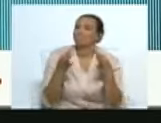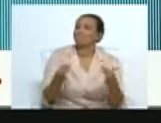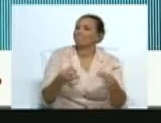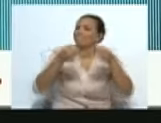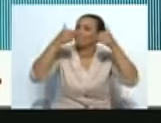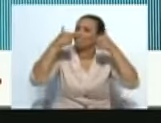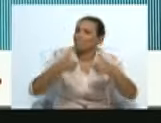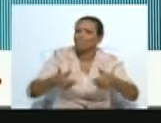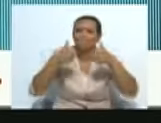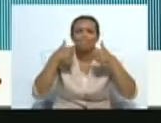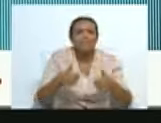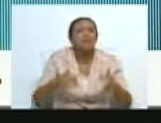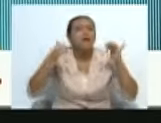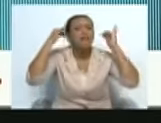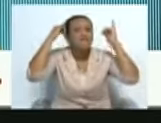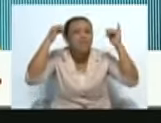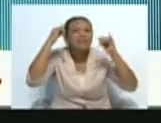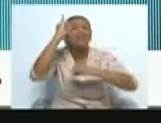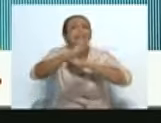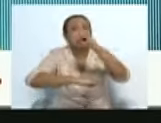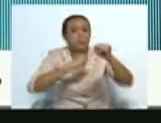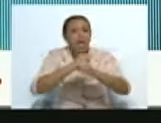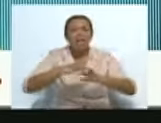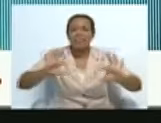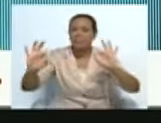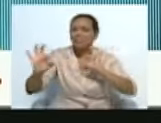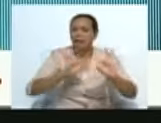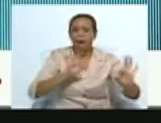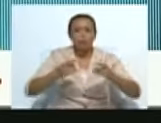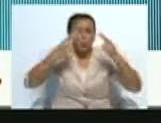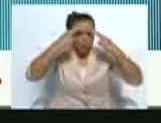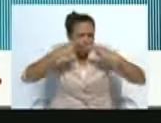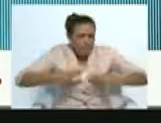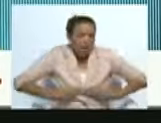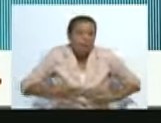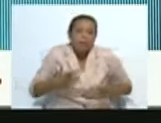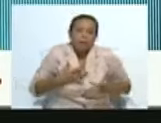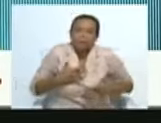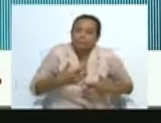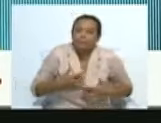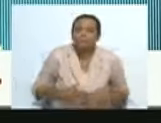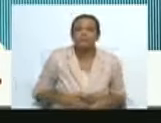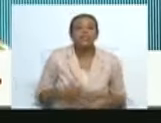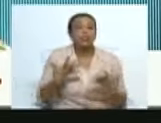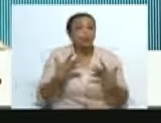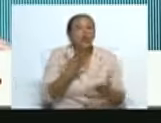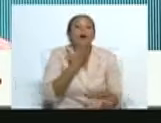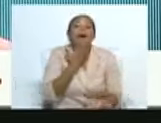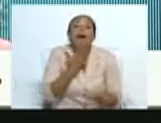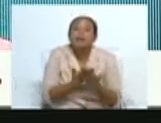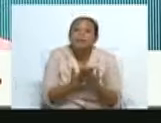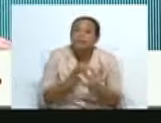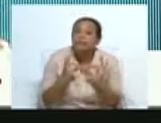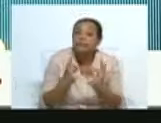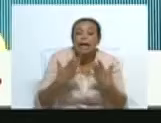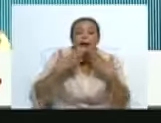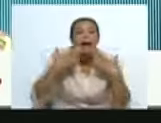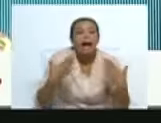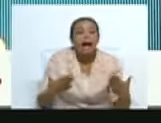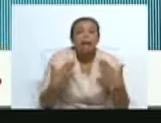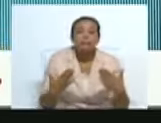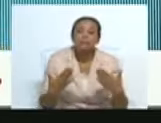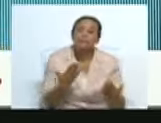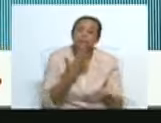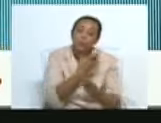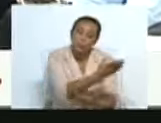días Venezuela, una fiesta para que sea humana la humanidad. Estoy muy agradecida de haber estado aquí